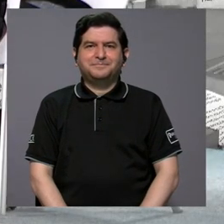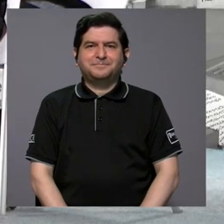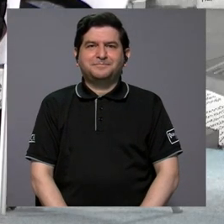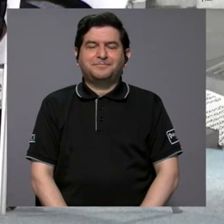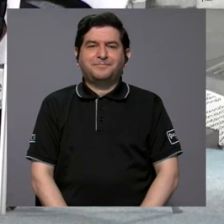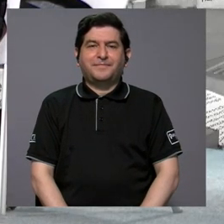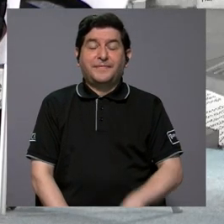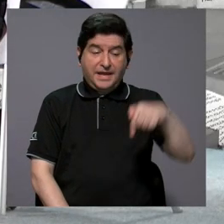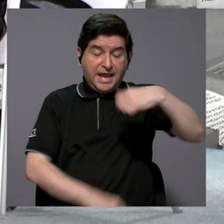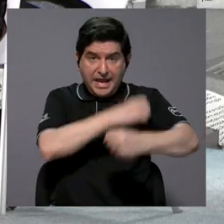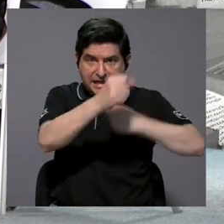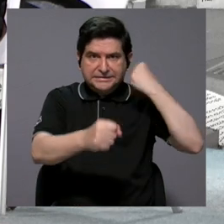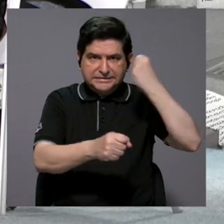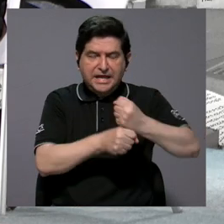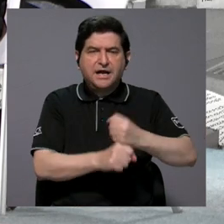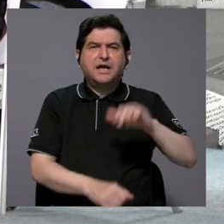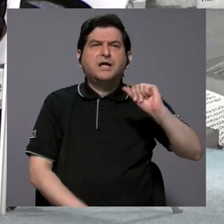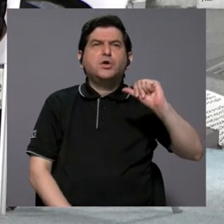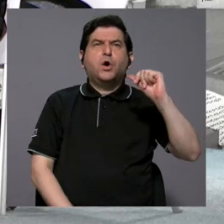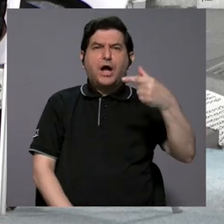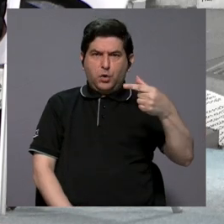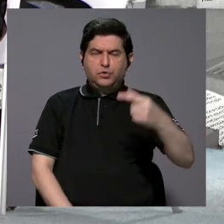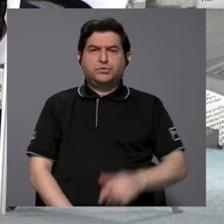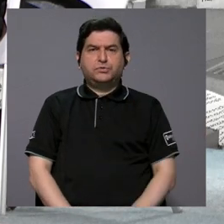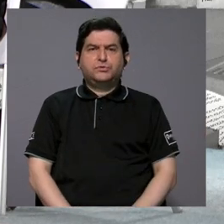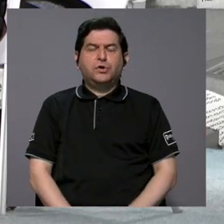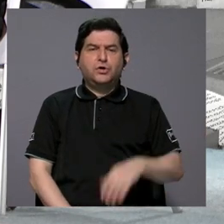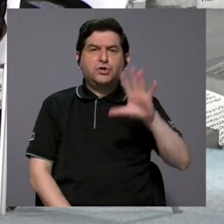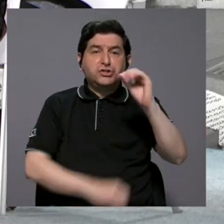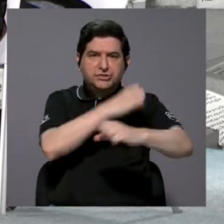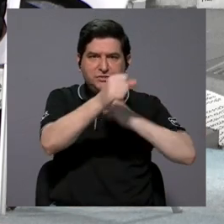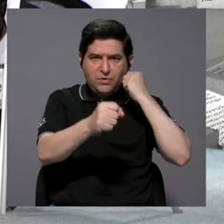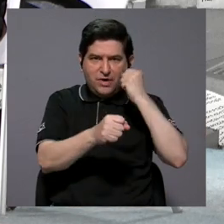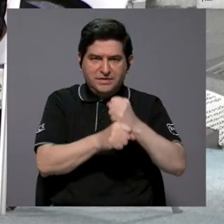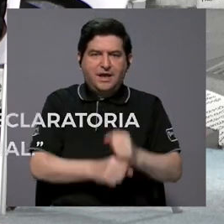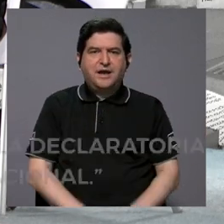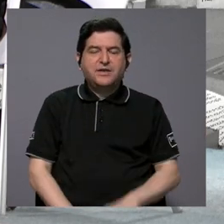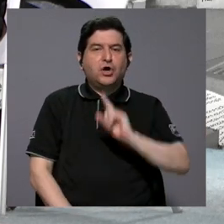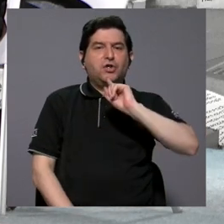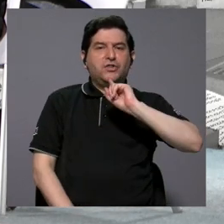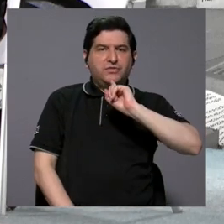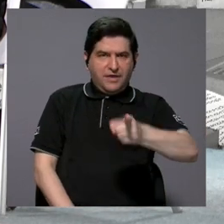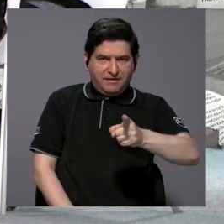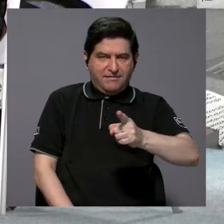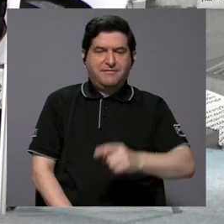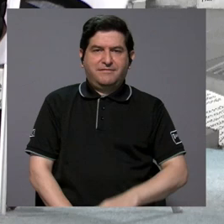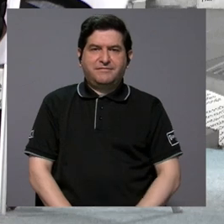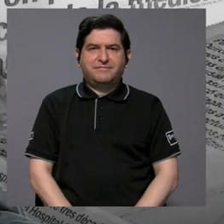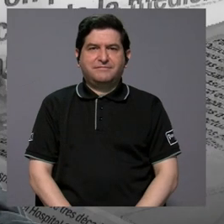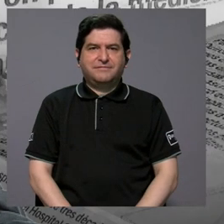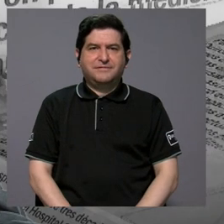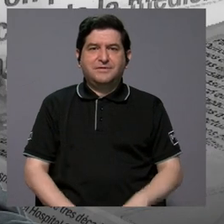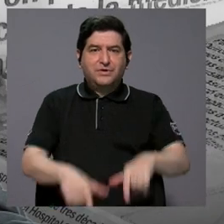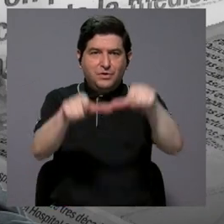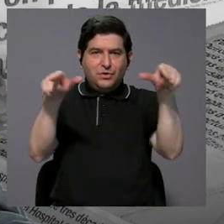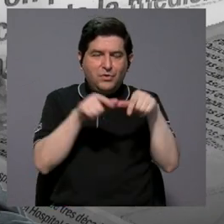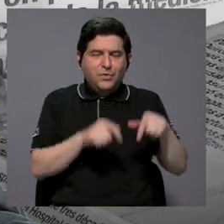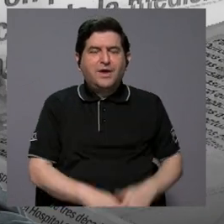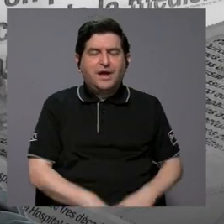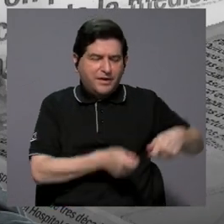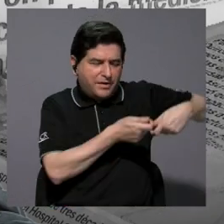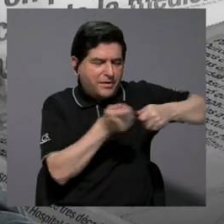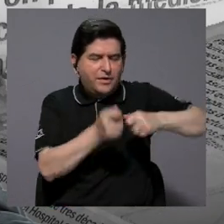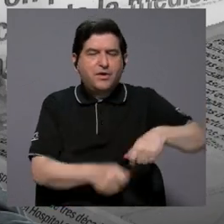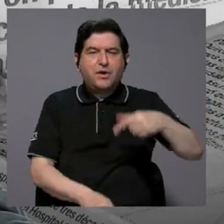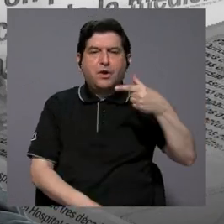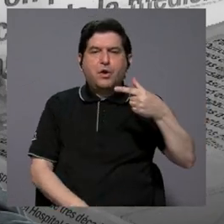Este año, en agosto de este año, se celebra el 50 aniversario de la declaratoria del sitio arqueológico Guayau